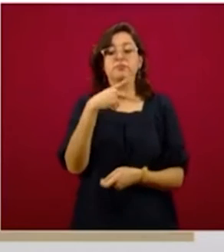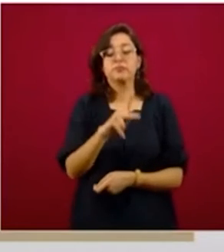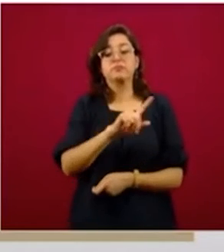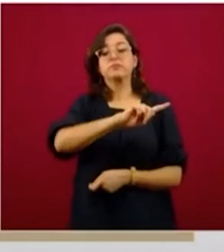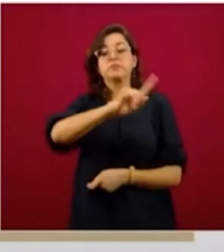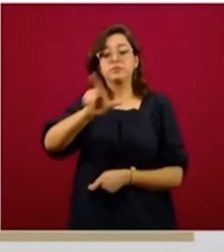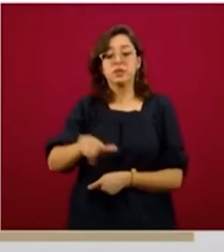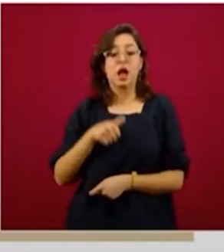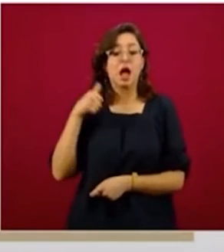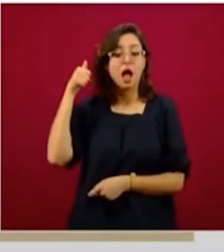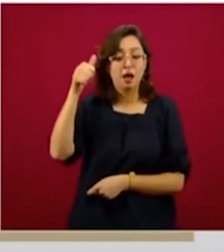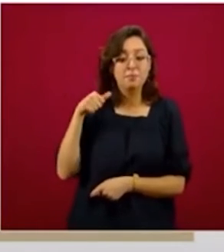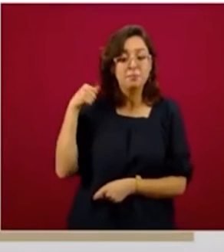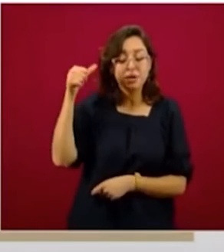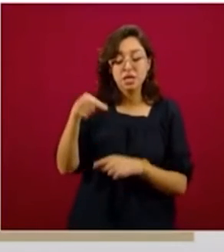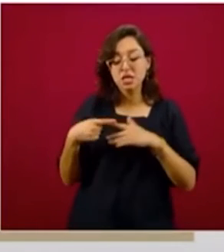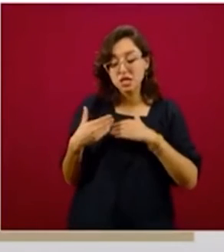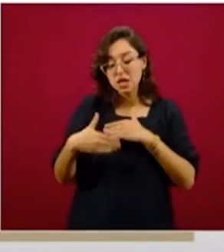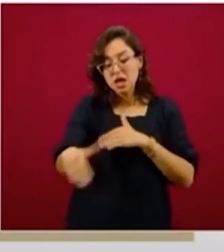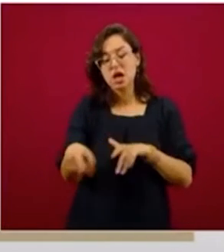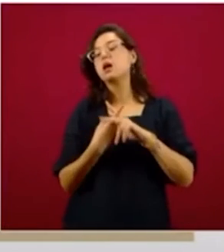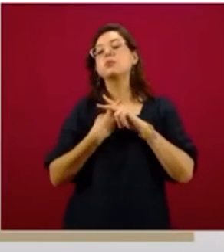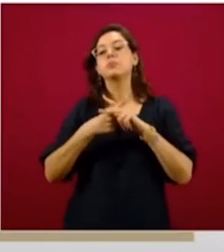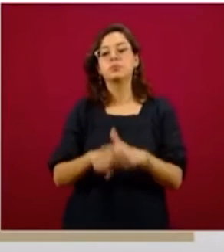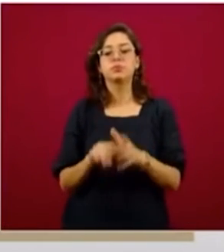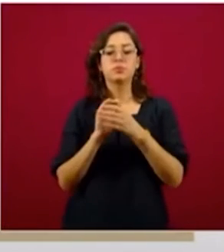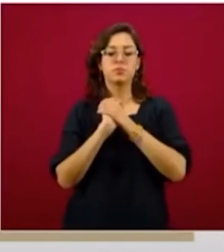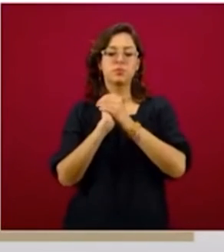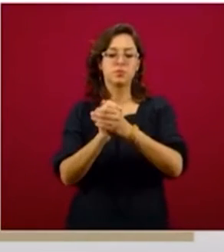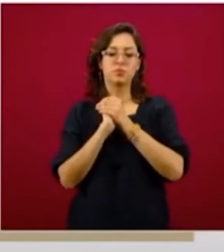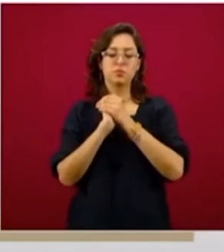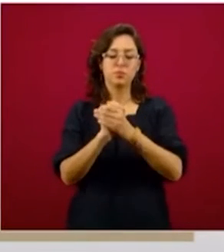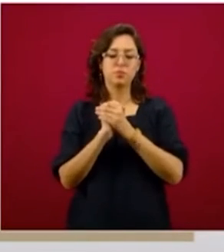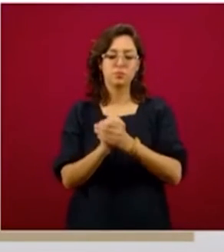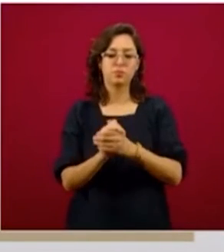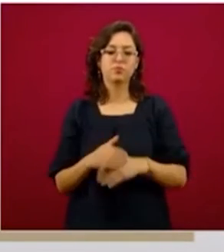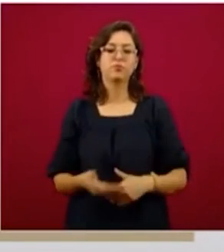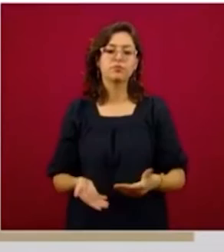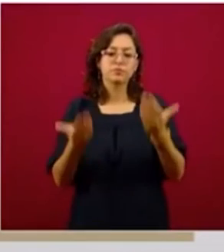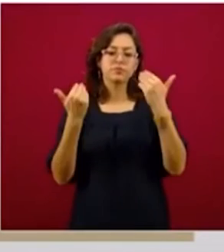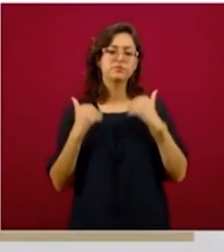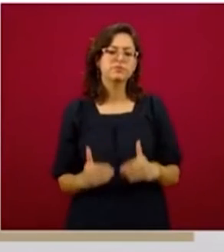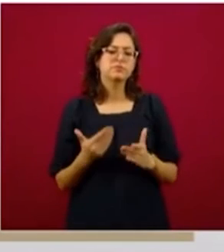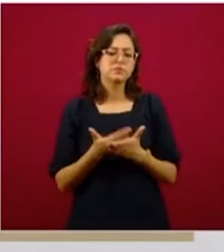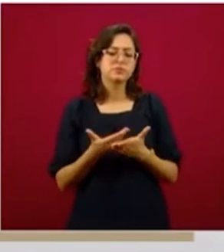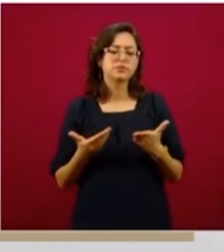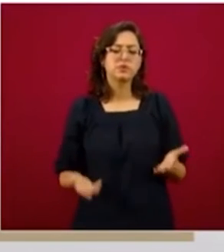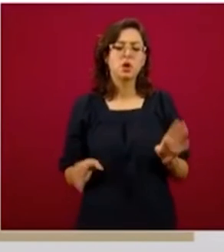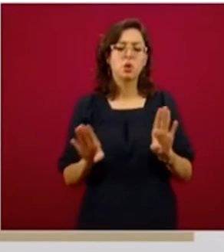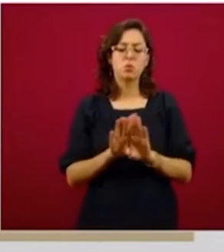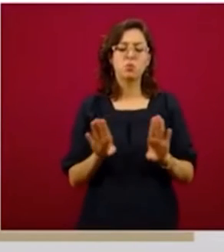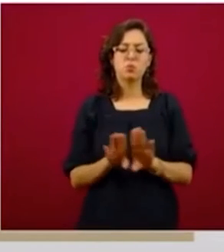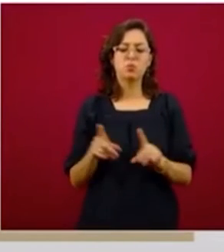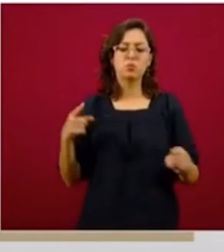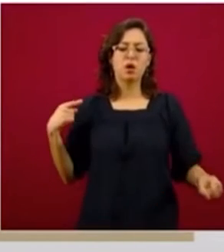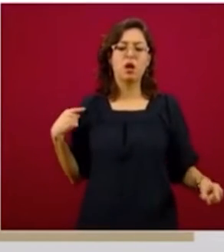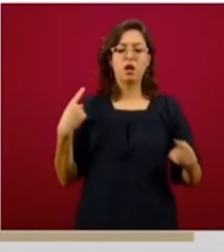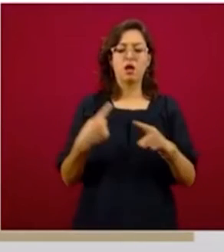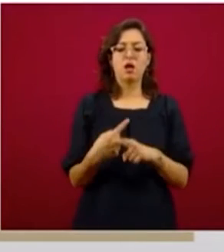ya de abril empezamos a hacer los sorteos y hoy los sorteos nos dicen que ya tenemos a la fecha